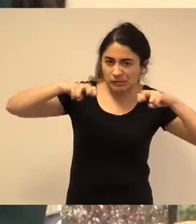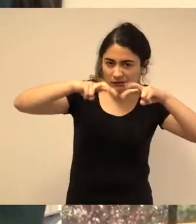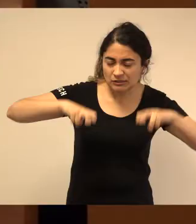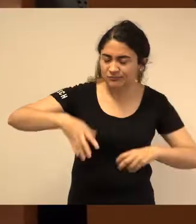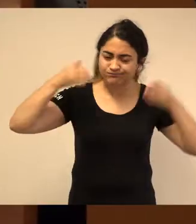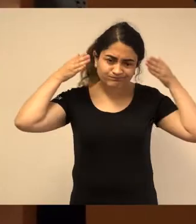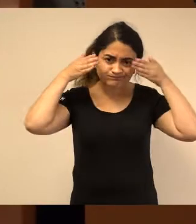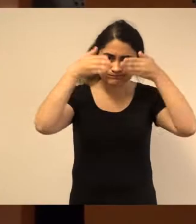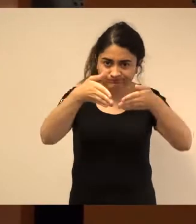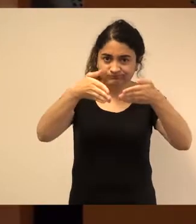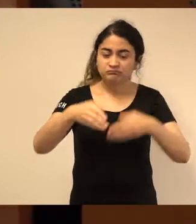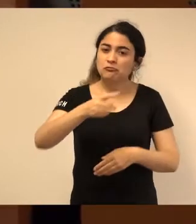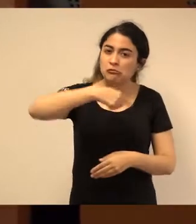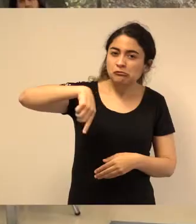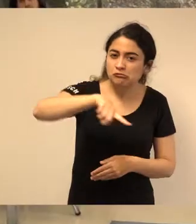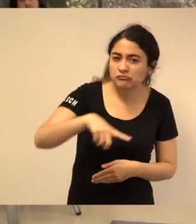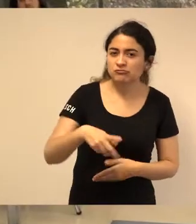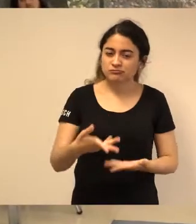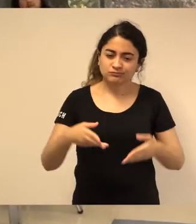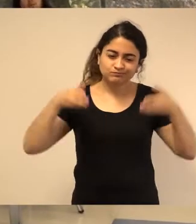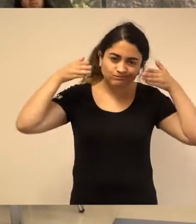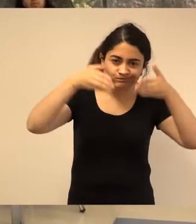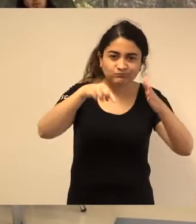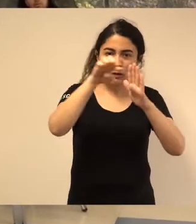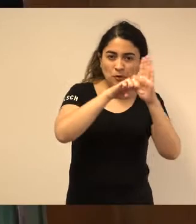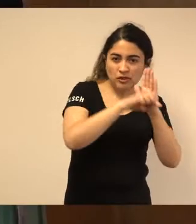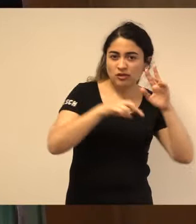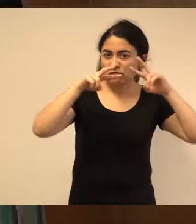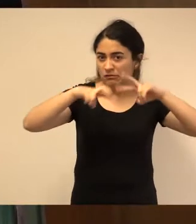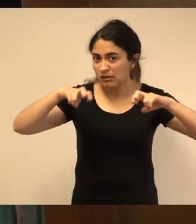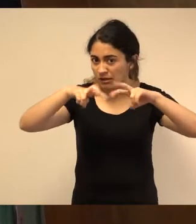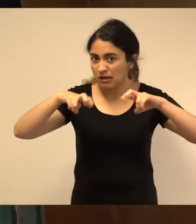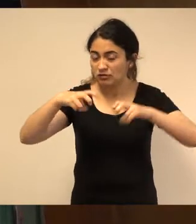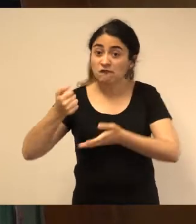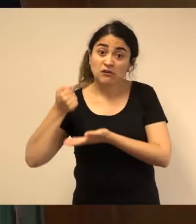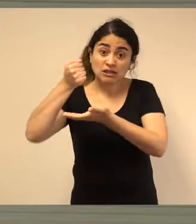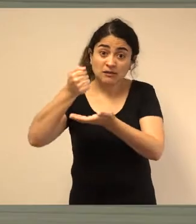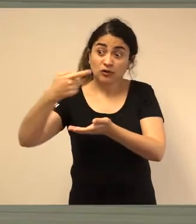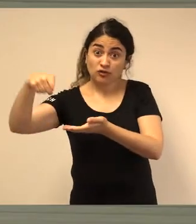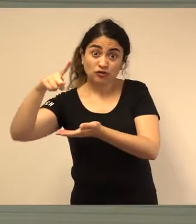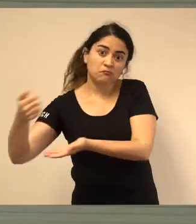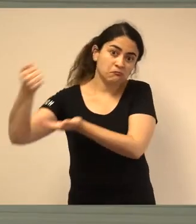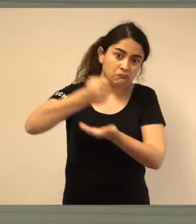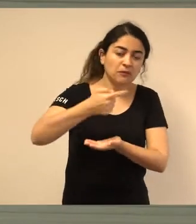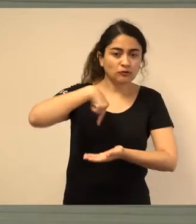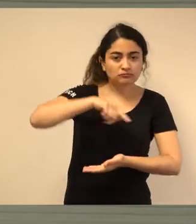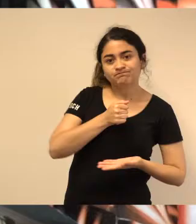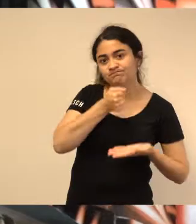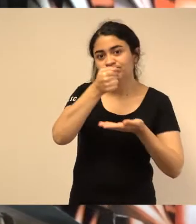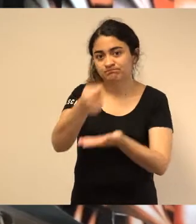tiene un lugar central, la cual se traduce en múltiples proyectos de investigación con financiamiento externo e interno,